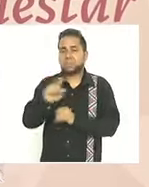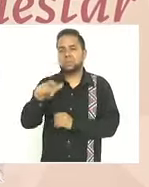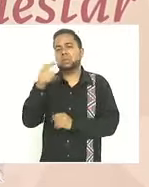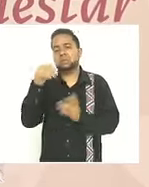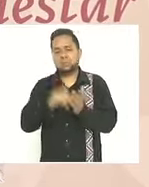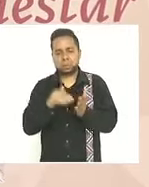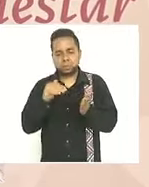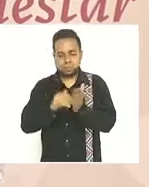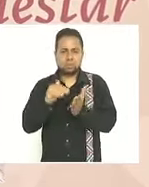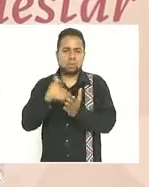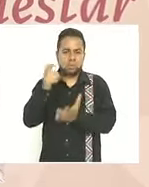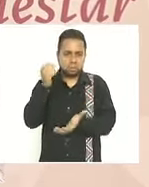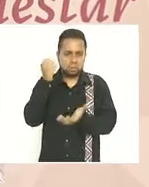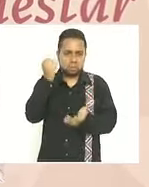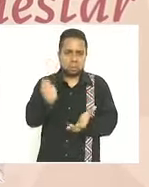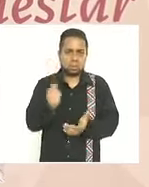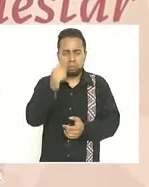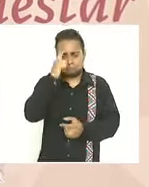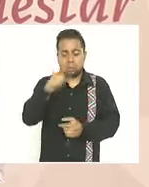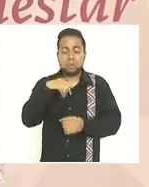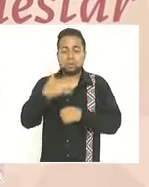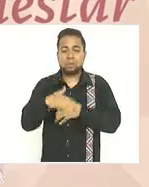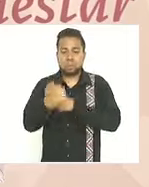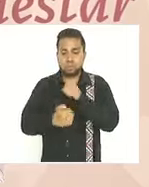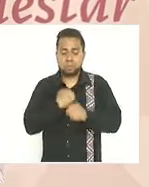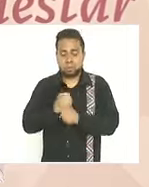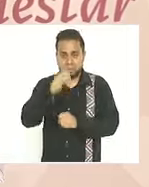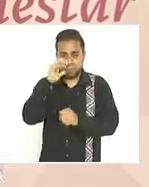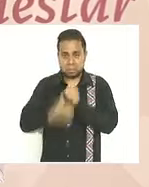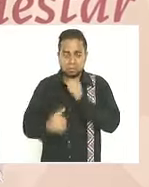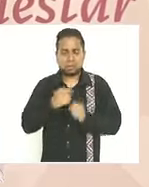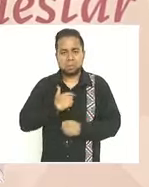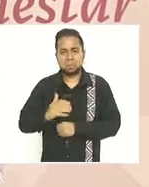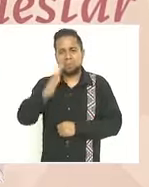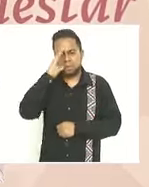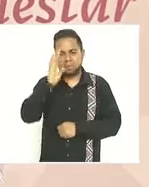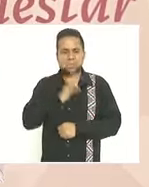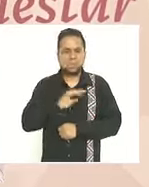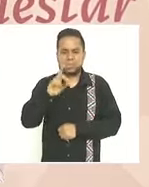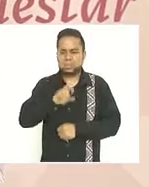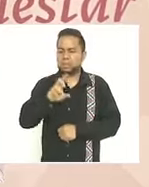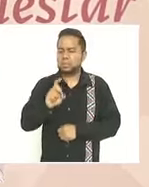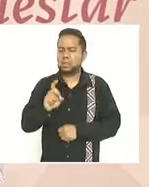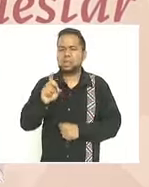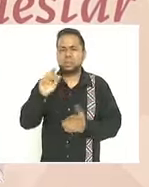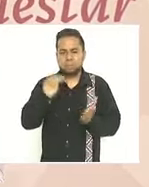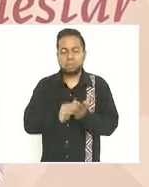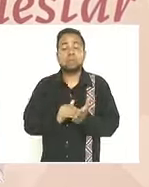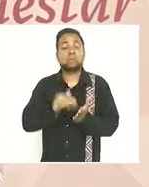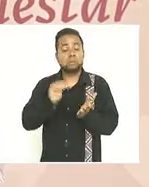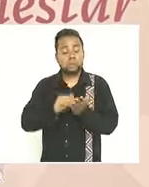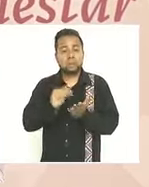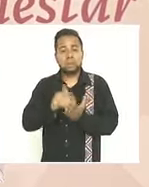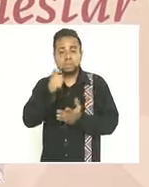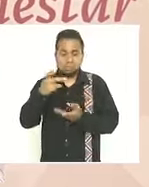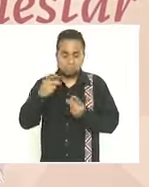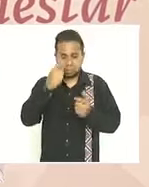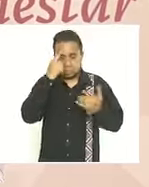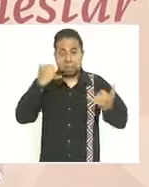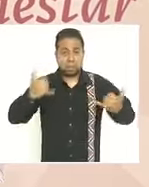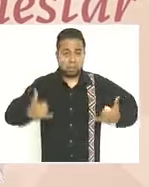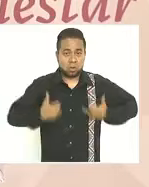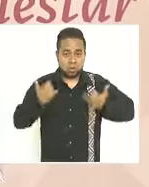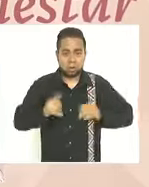mil millones de pesos y hacia finales del próximo año seguramente serán más de 130 mil millones de pesos invertidos en la juventud